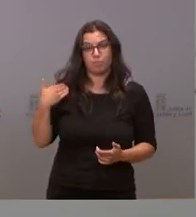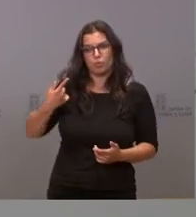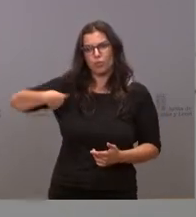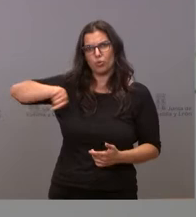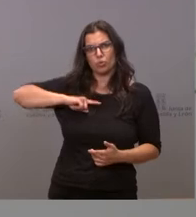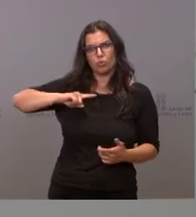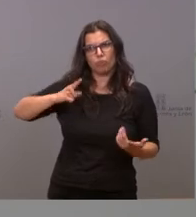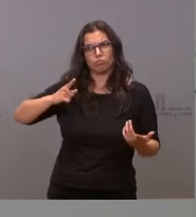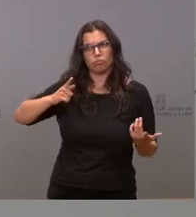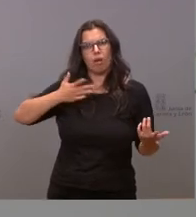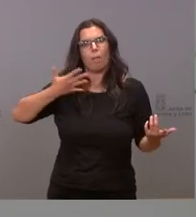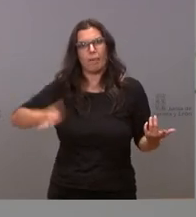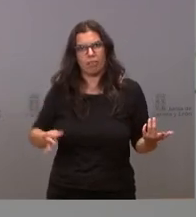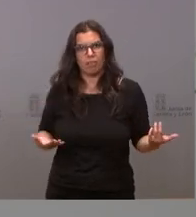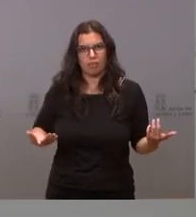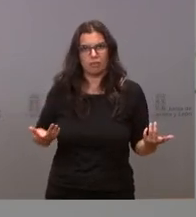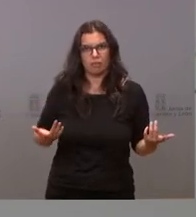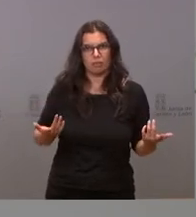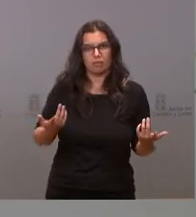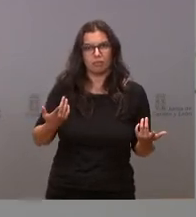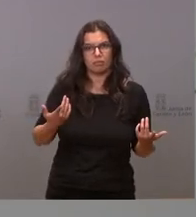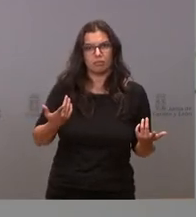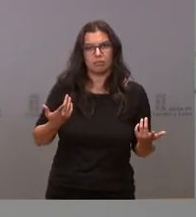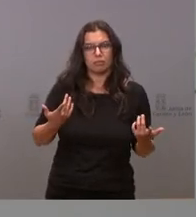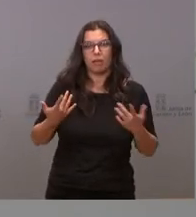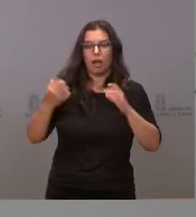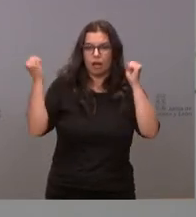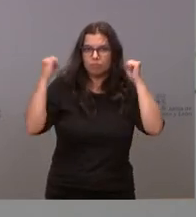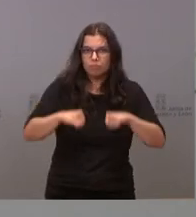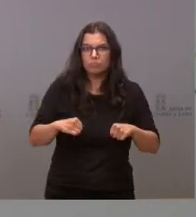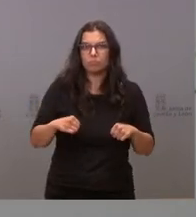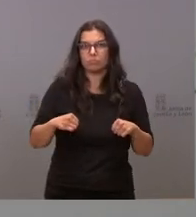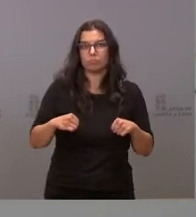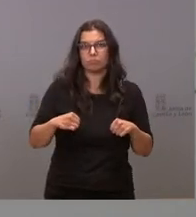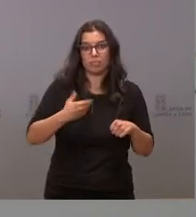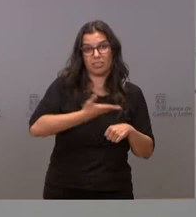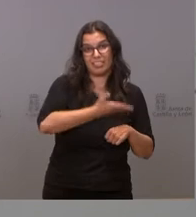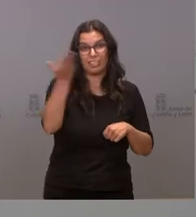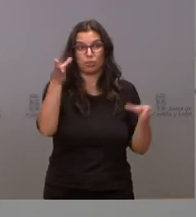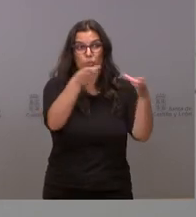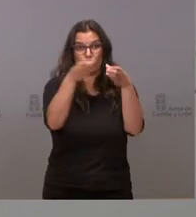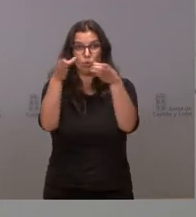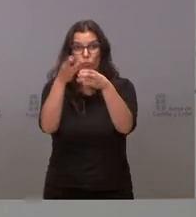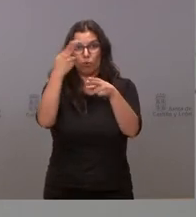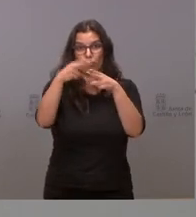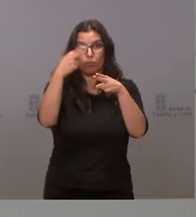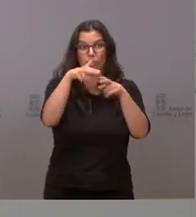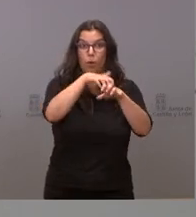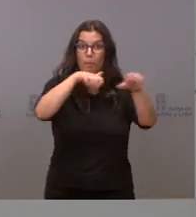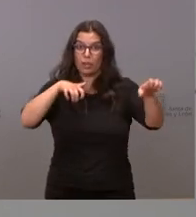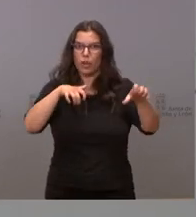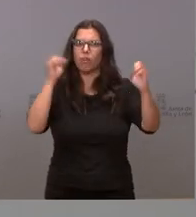también de acordar con la inmensa mayoría de fuerzas políticas representadas en la Cámara